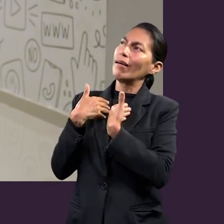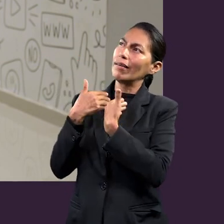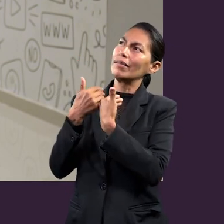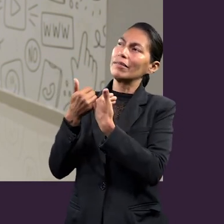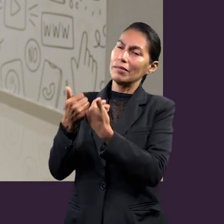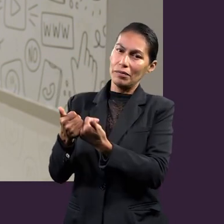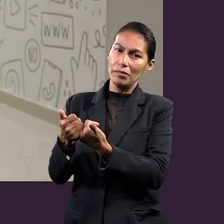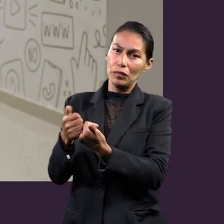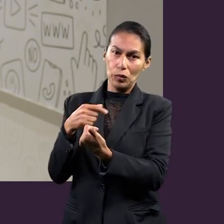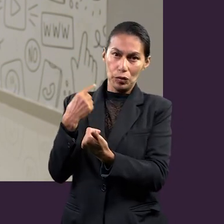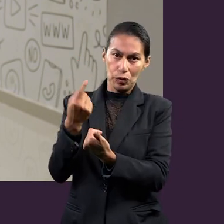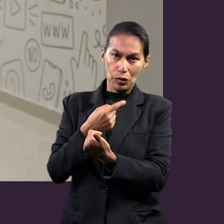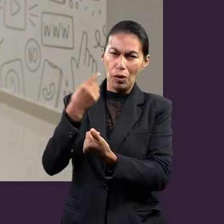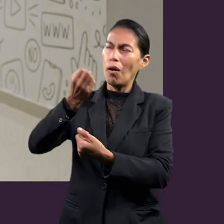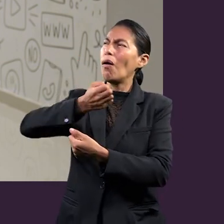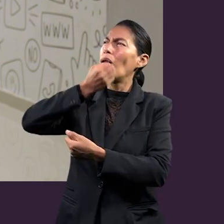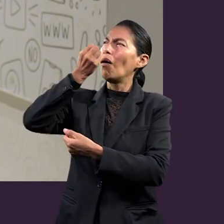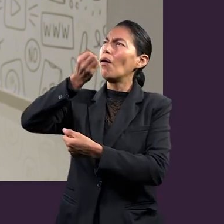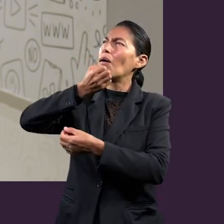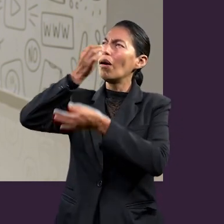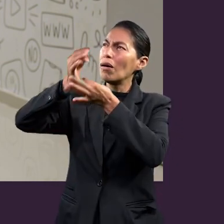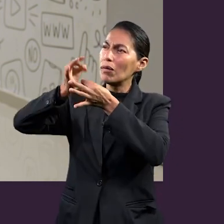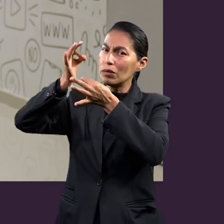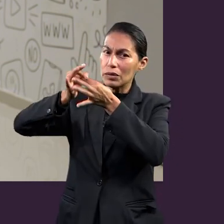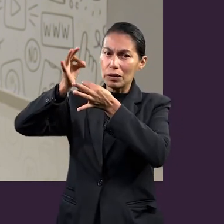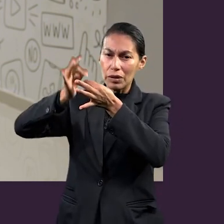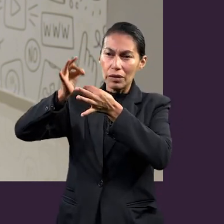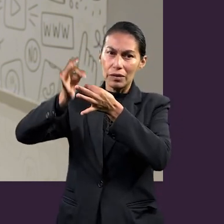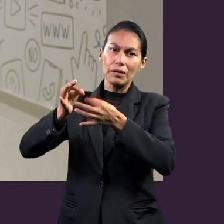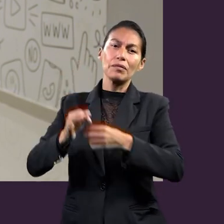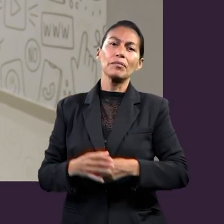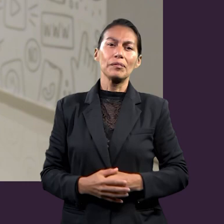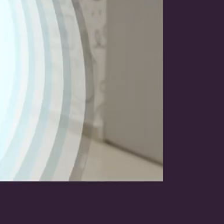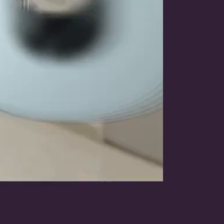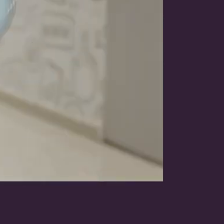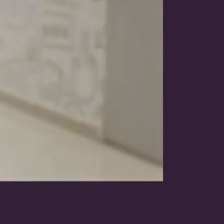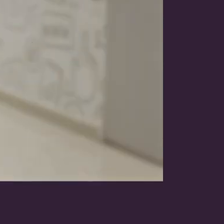ayudan a ser fervientes en la oración.